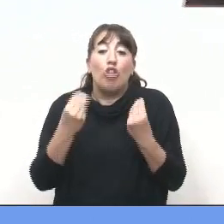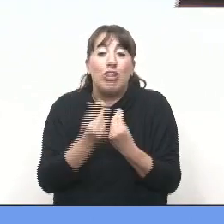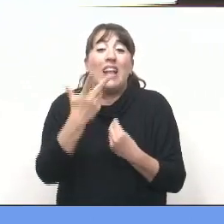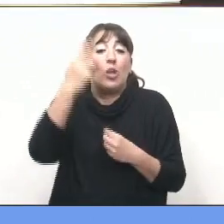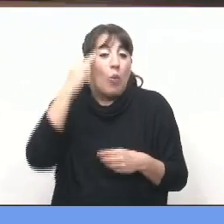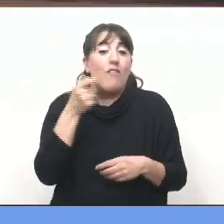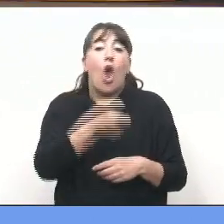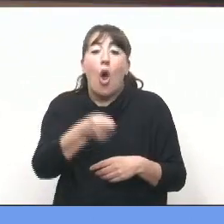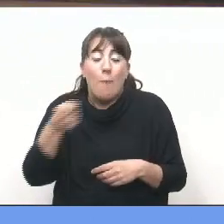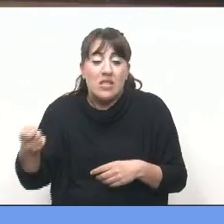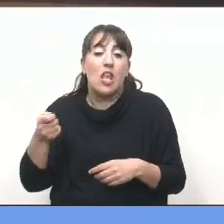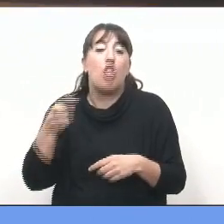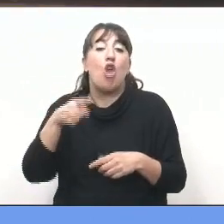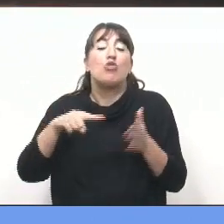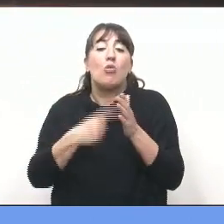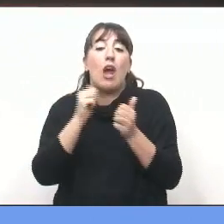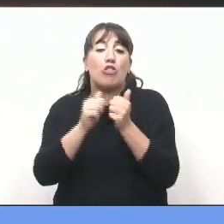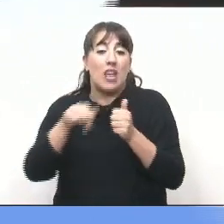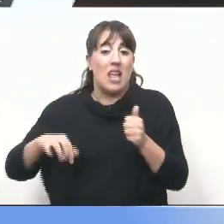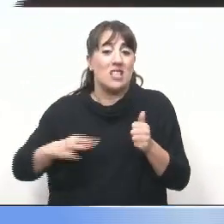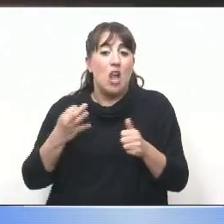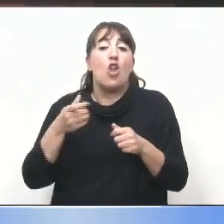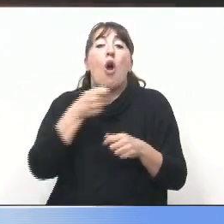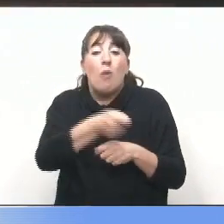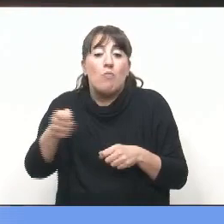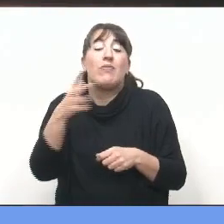de homicidios en la ciudad de Rosario, en lo que va del año, fueron de mujeres.